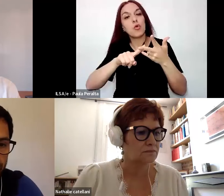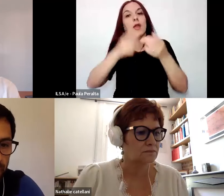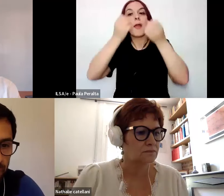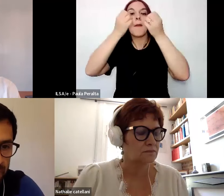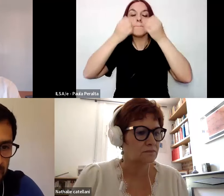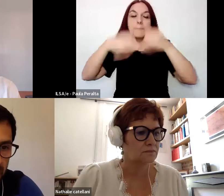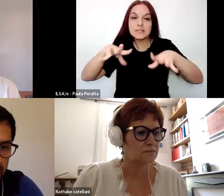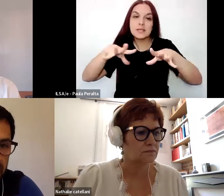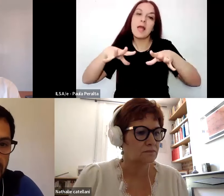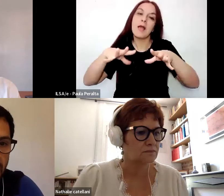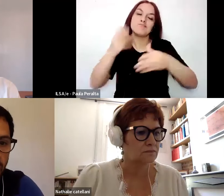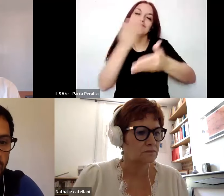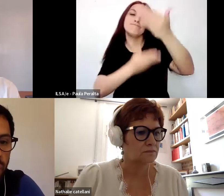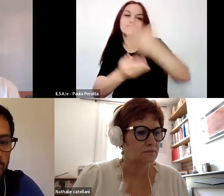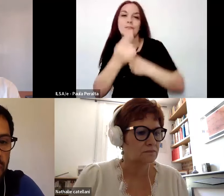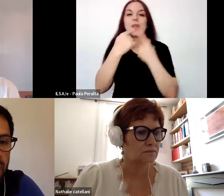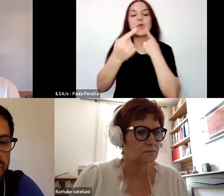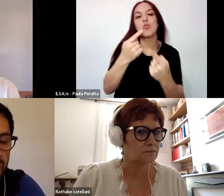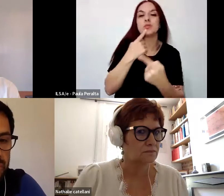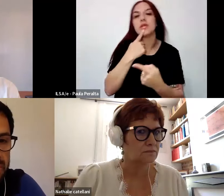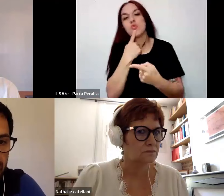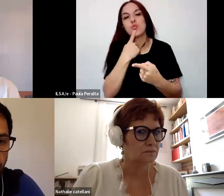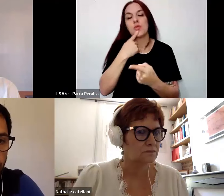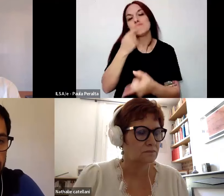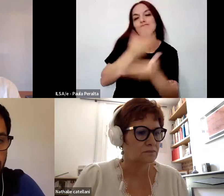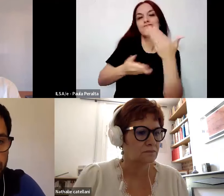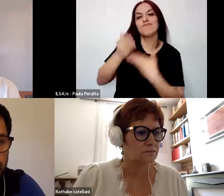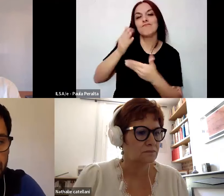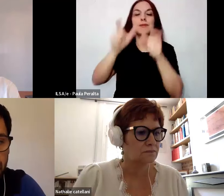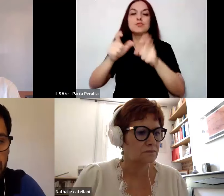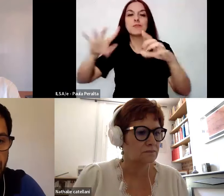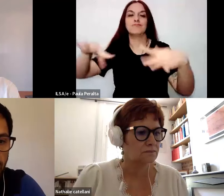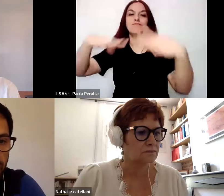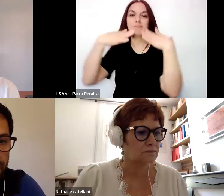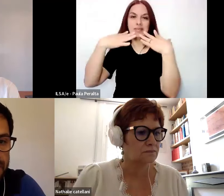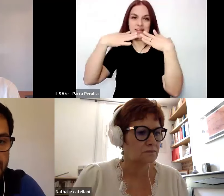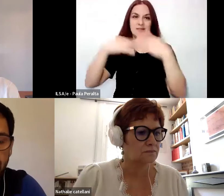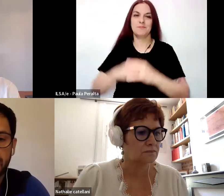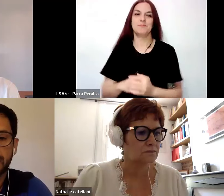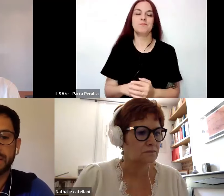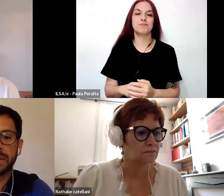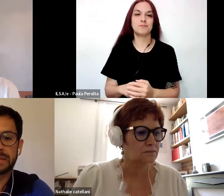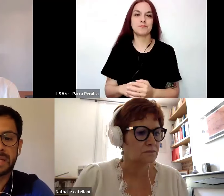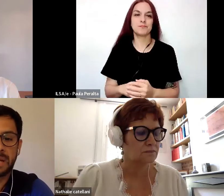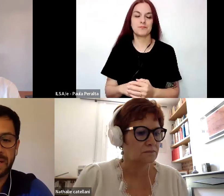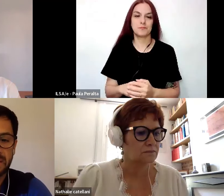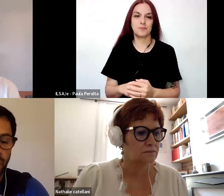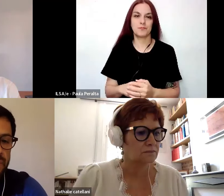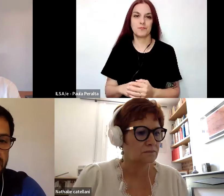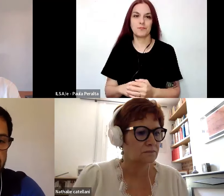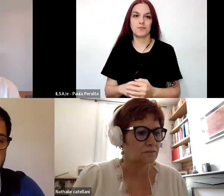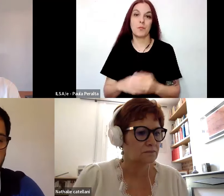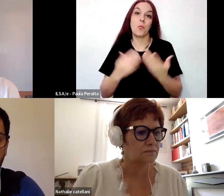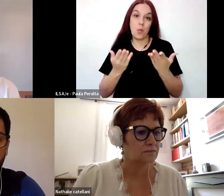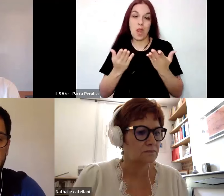espacio para preguntas y en diálogo con aquellos que nos están acompañando hoy en las jornadas. Si les parece